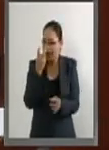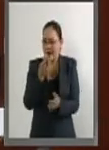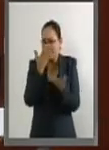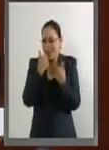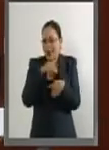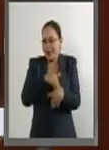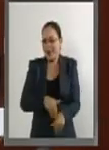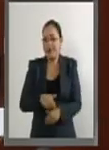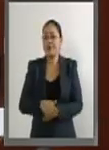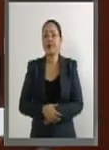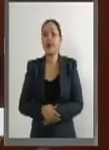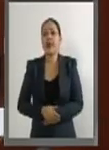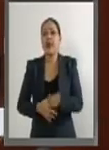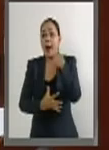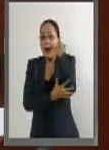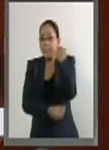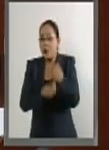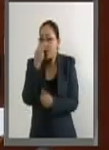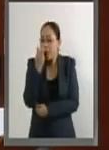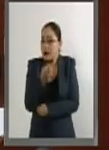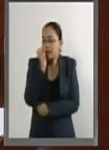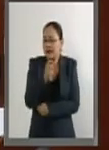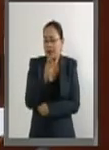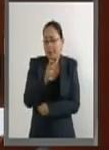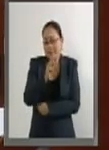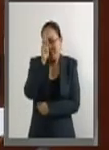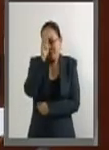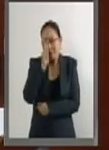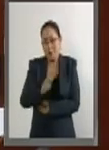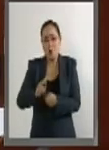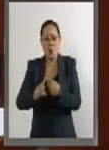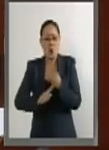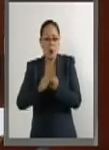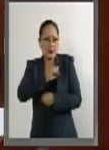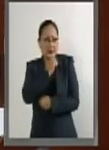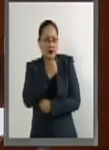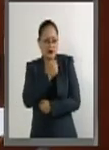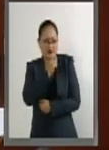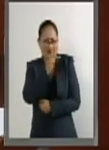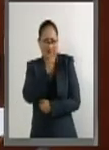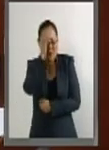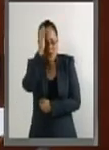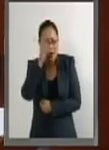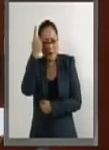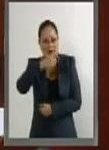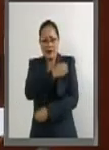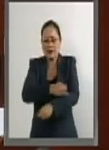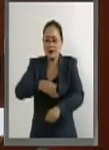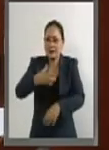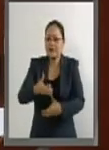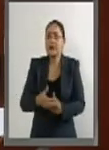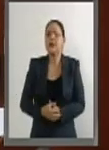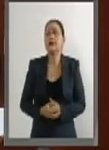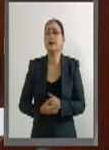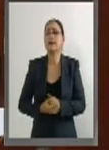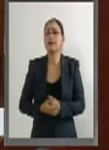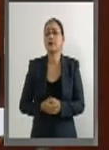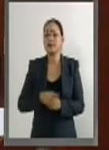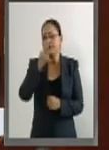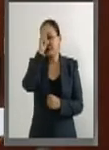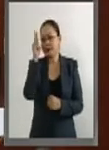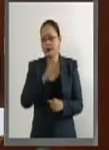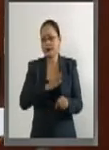La muerte fetal es un serio problema de salud y una tragedia para todas las familias además de un incuestionable